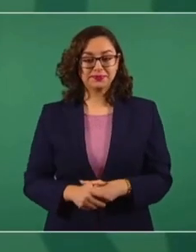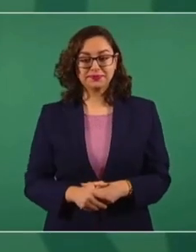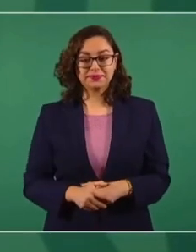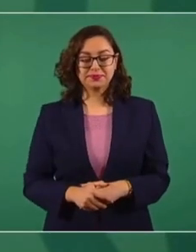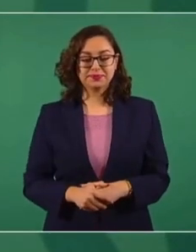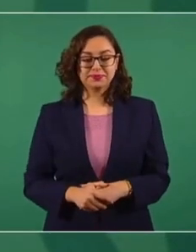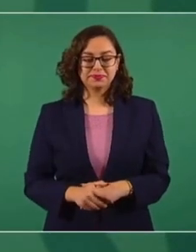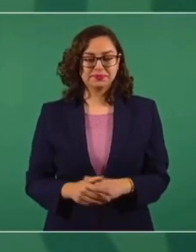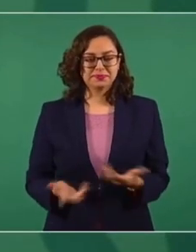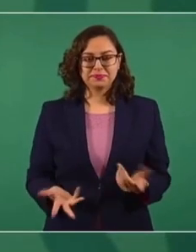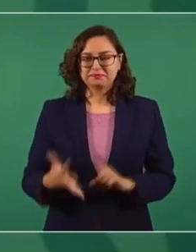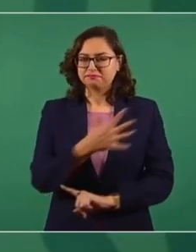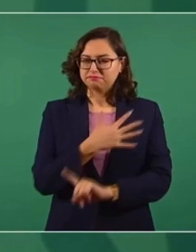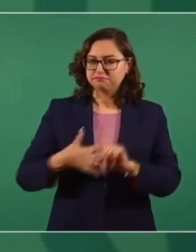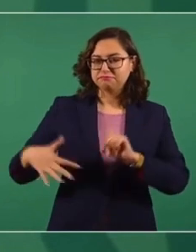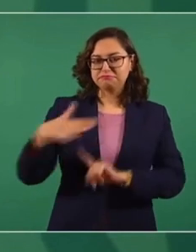hay una serie de factores.